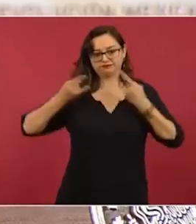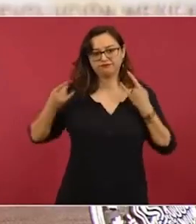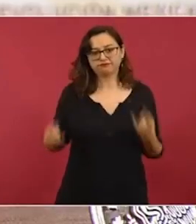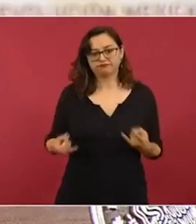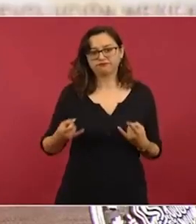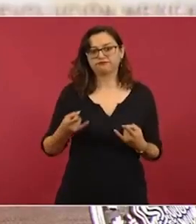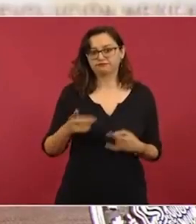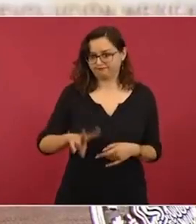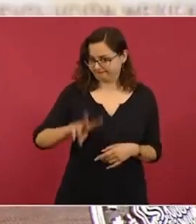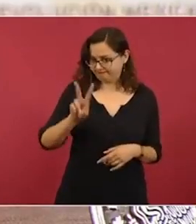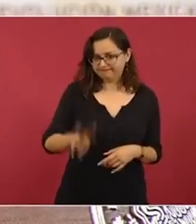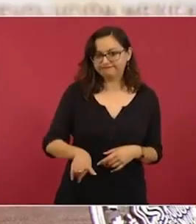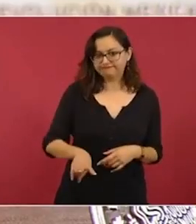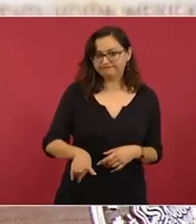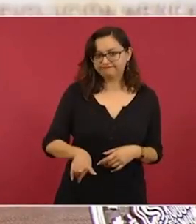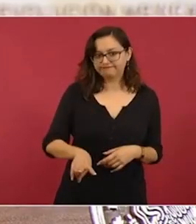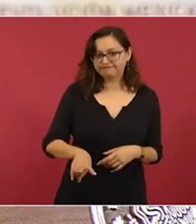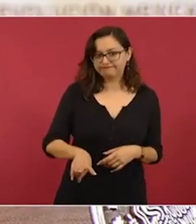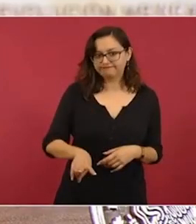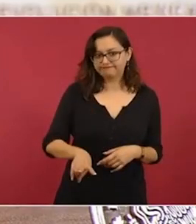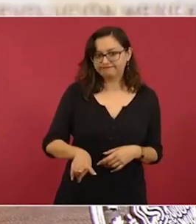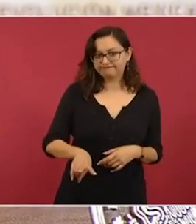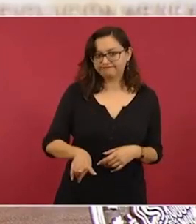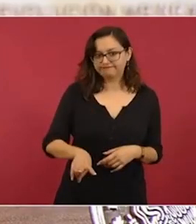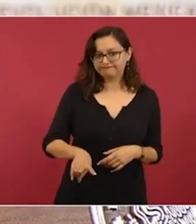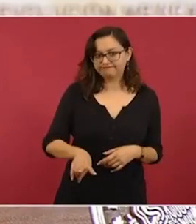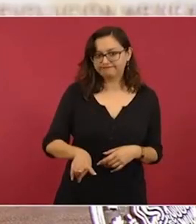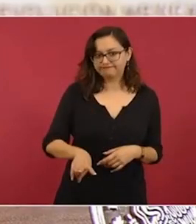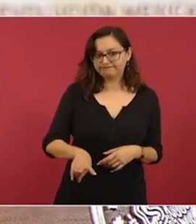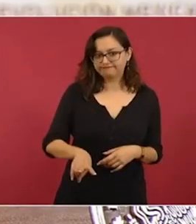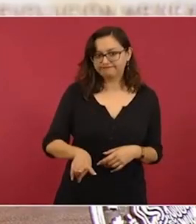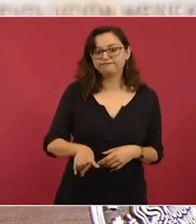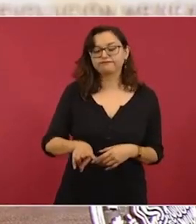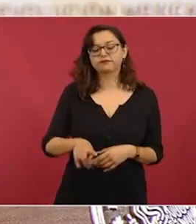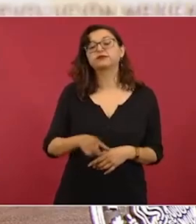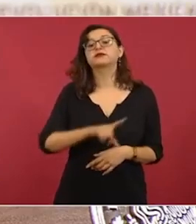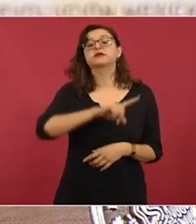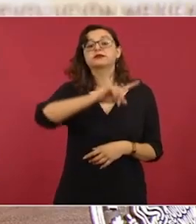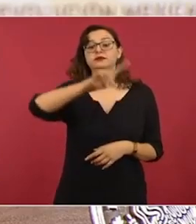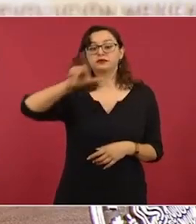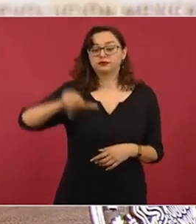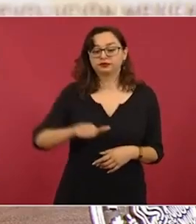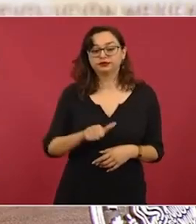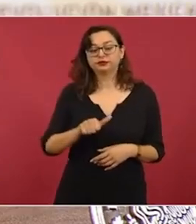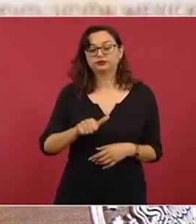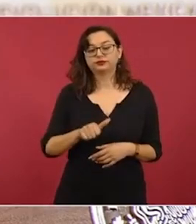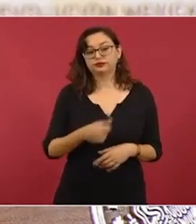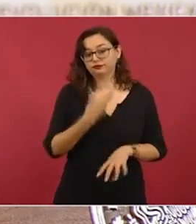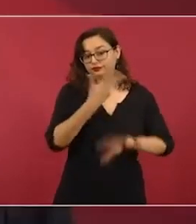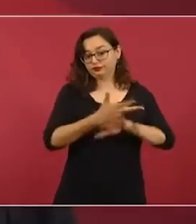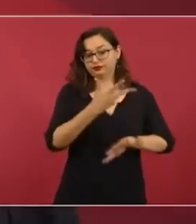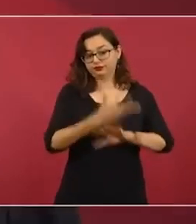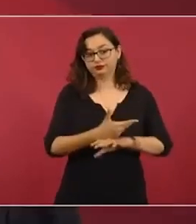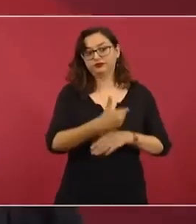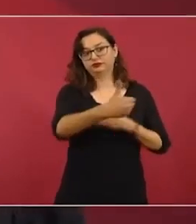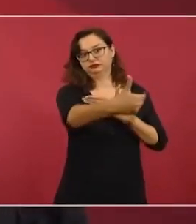Y luego nos invaden